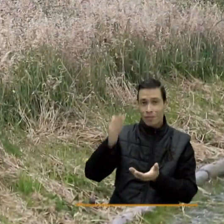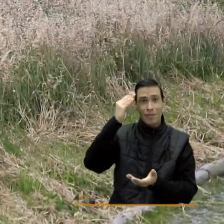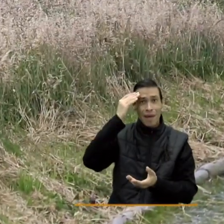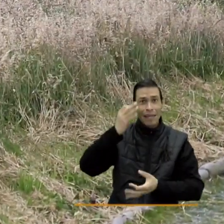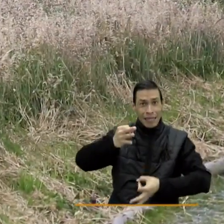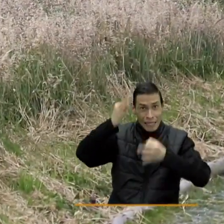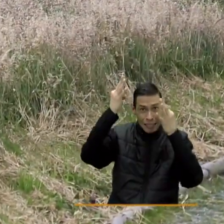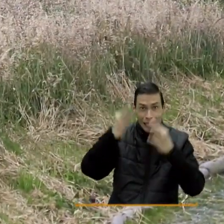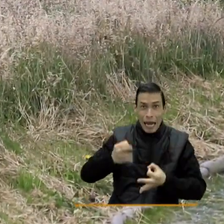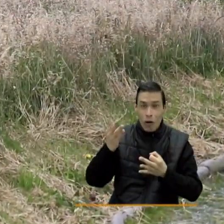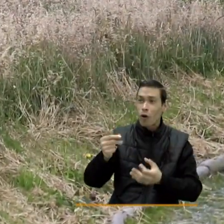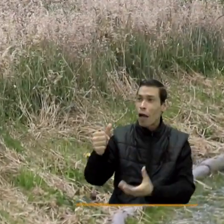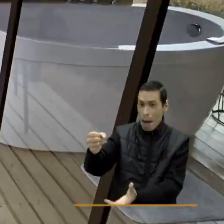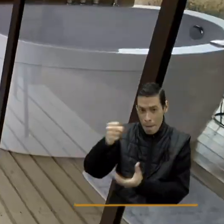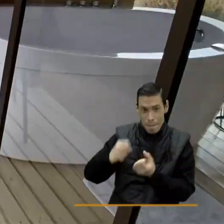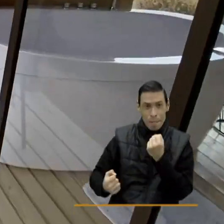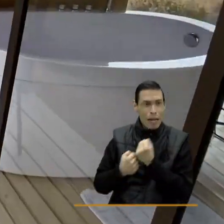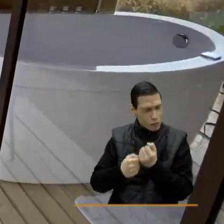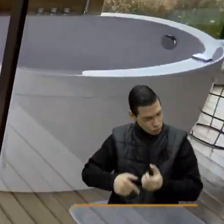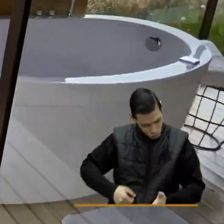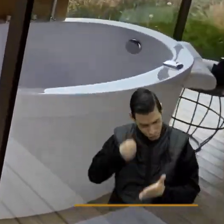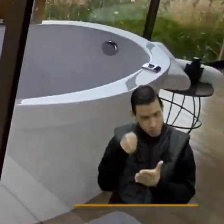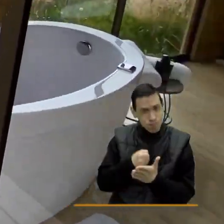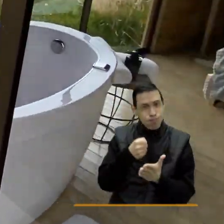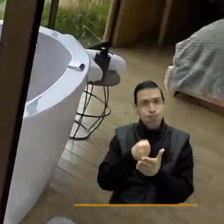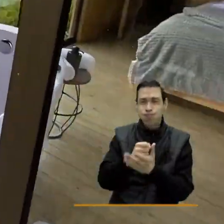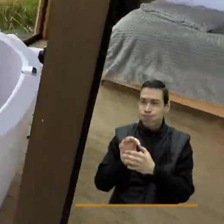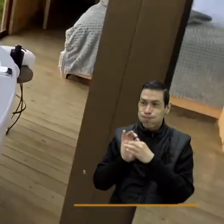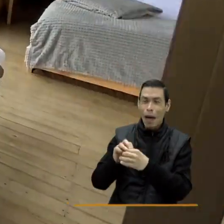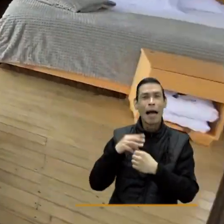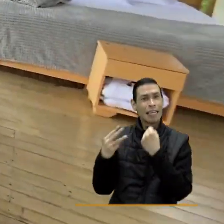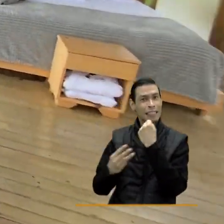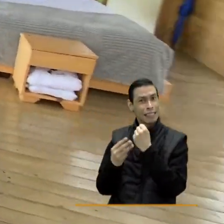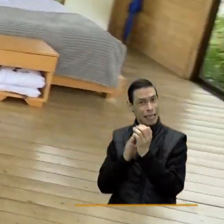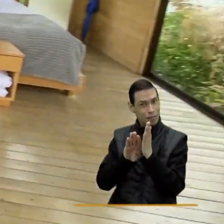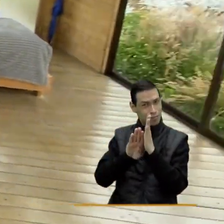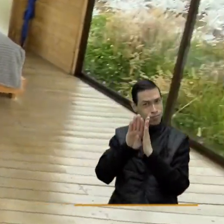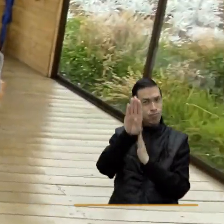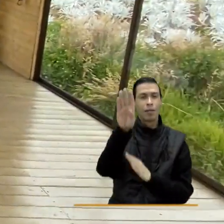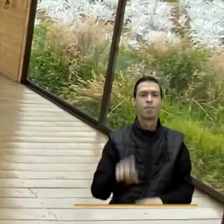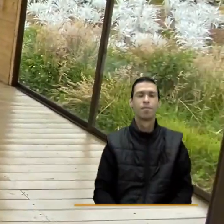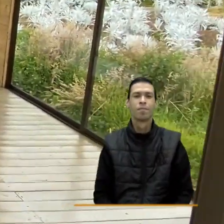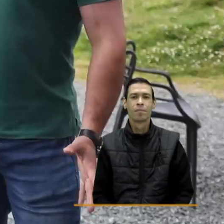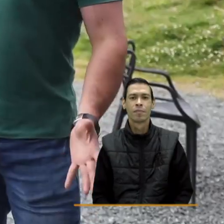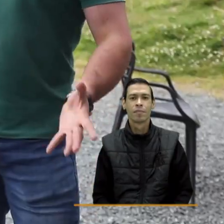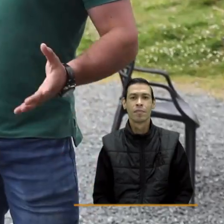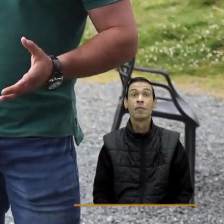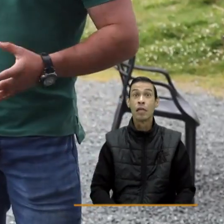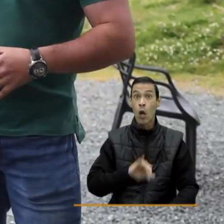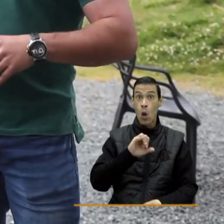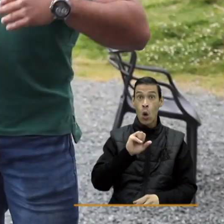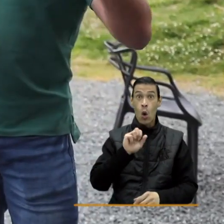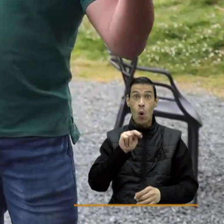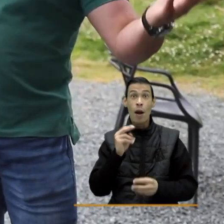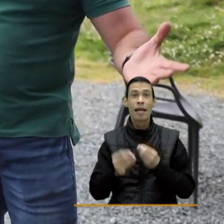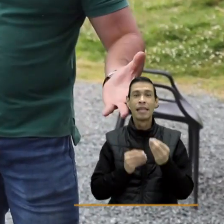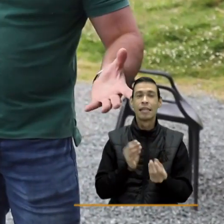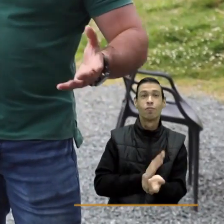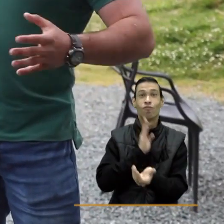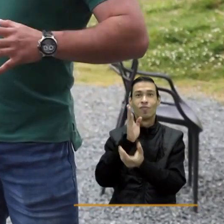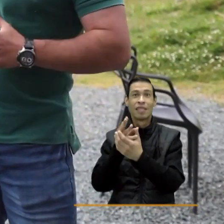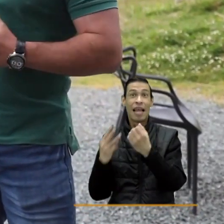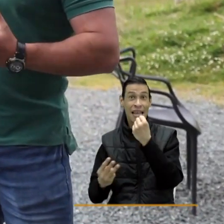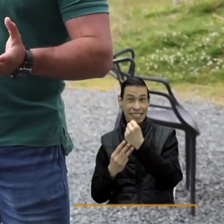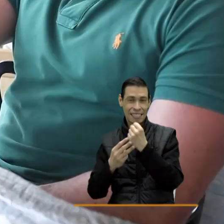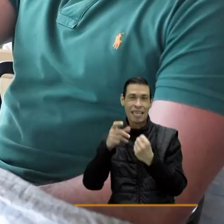esto ahí, sino que vamos a seguir todavía trabajando aún más con SENA. Juan Martín, para seguir mejorando esta experiencia para sus clientes, llegó al